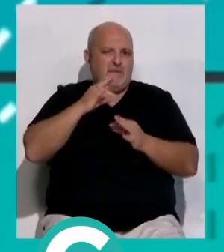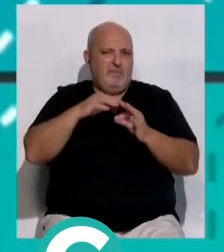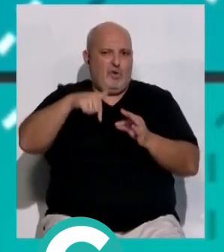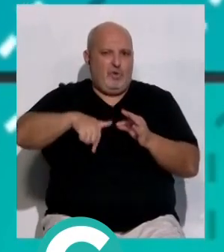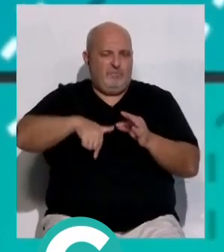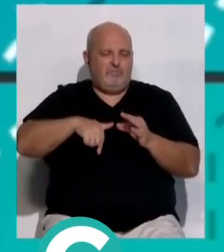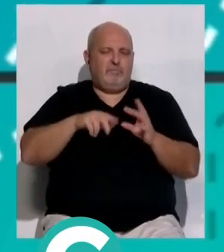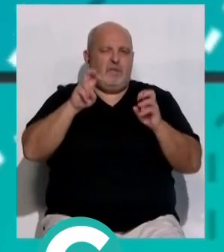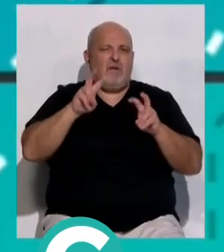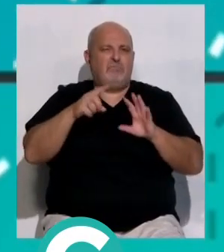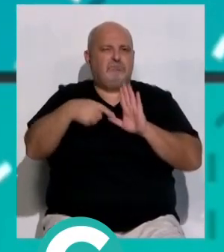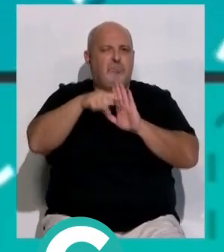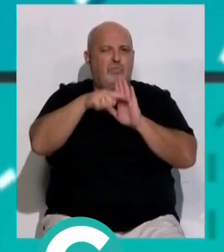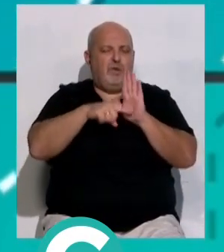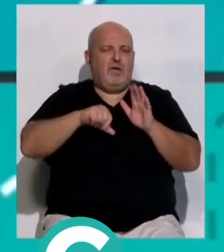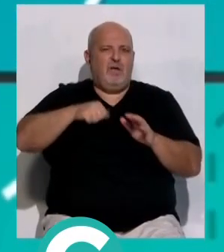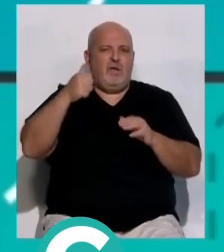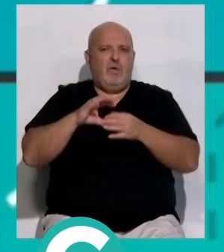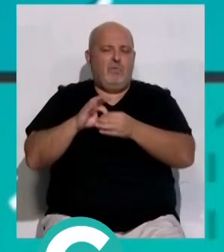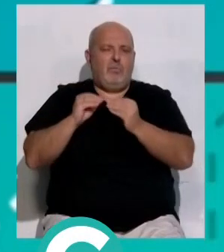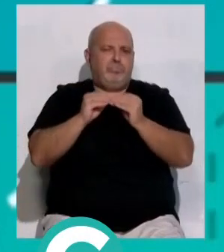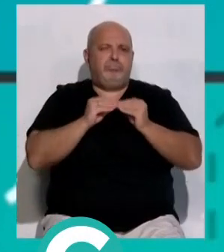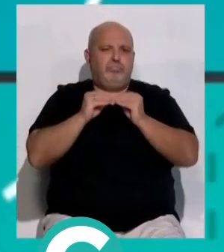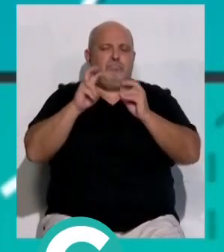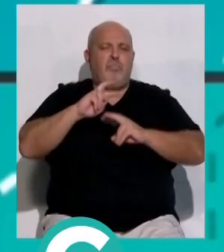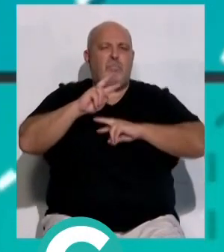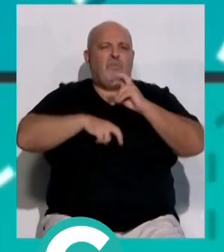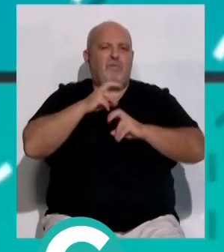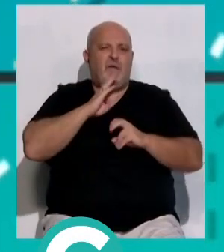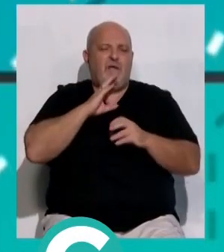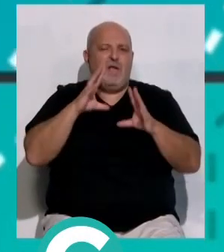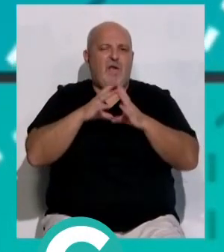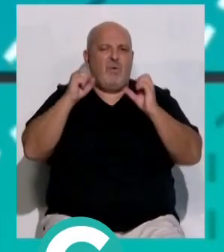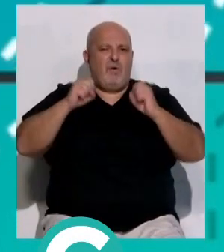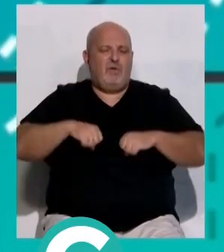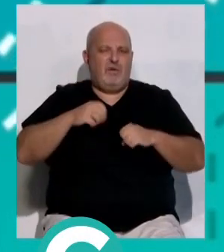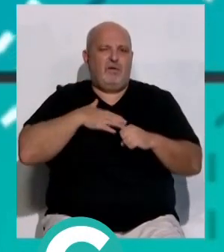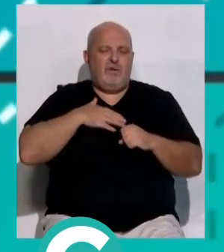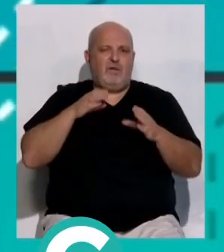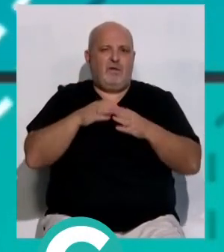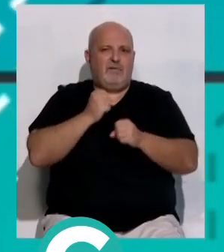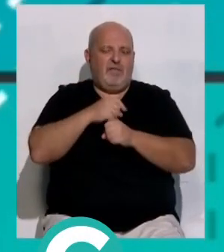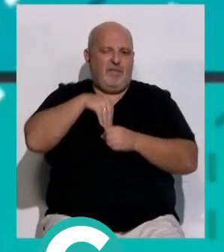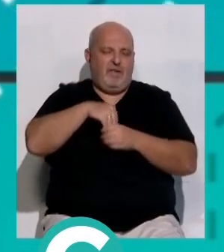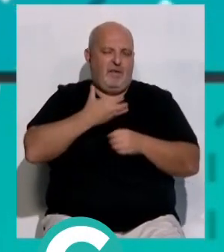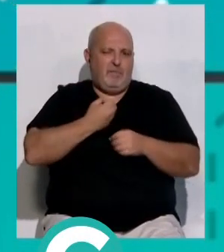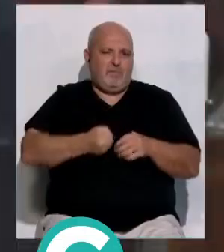septiembre. Entre sus acuerdos, la aprobación por unanimidad de la modificación del Acuerdo Regulador del Personal Municipal.